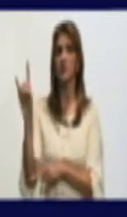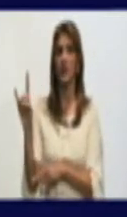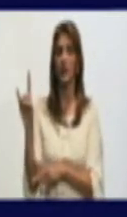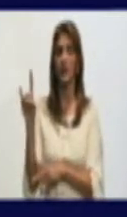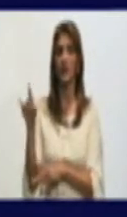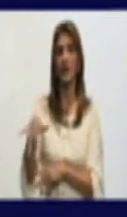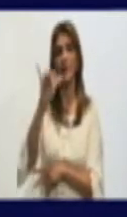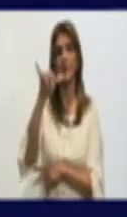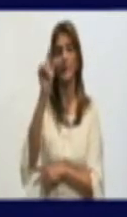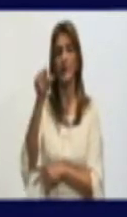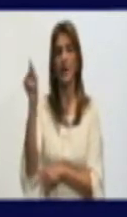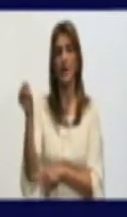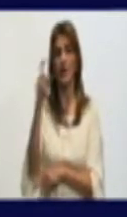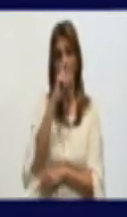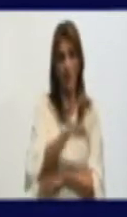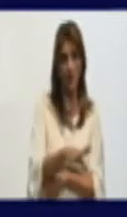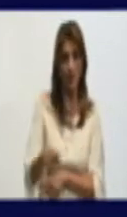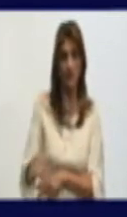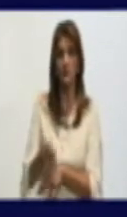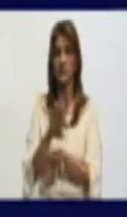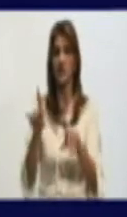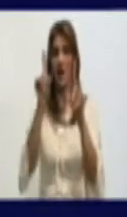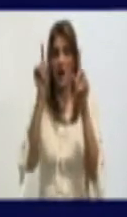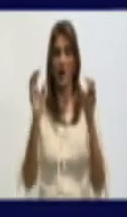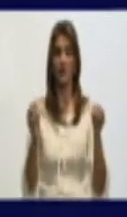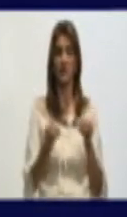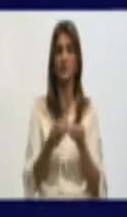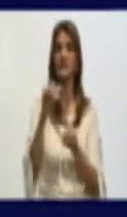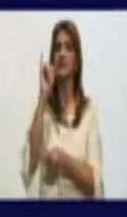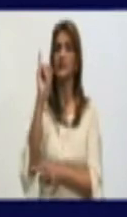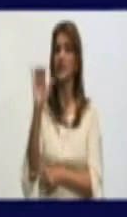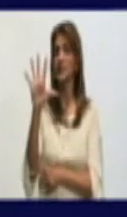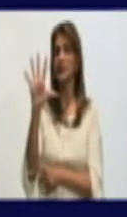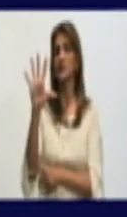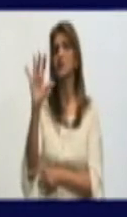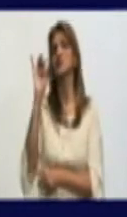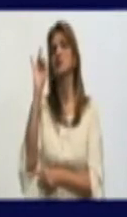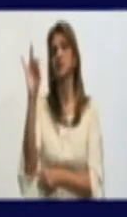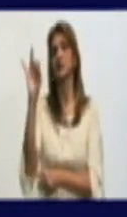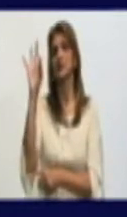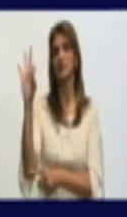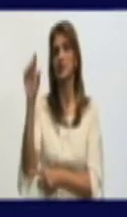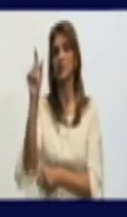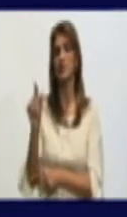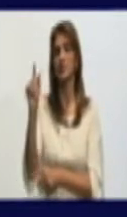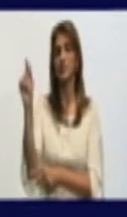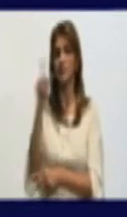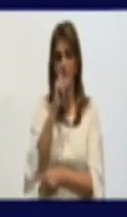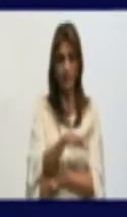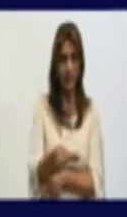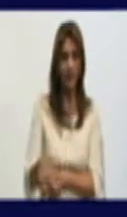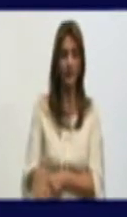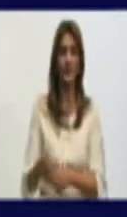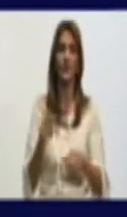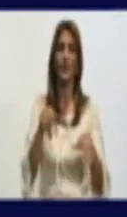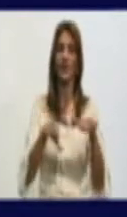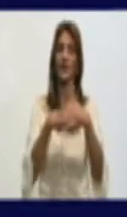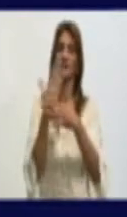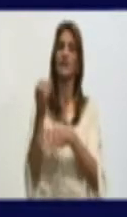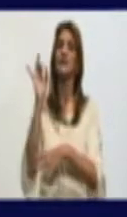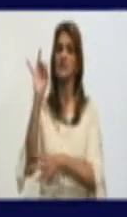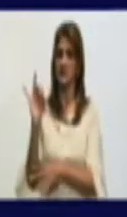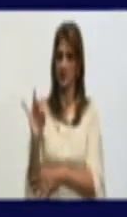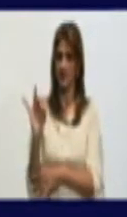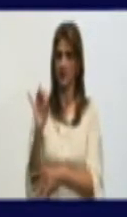En la edad pediátrica acumulamos ya 578 pacientes. Del día, de las últimas 24 horas, fueron 7